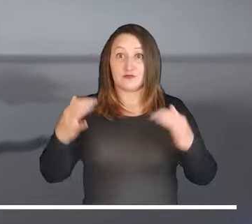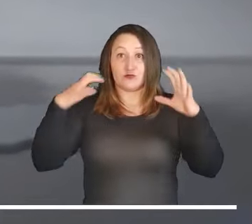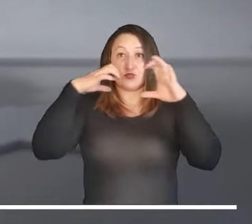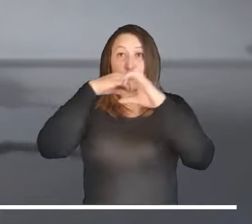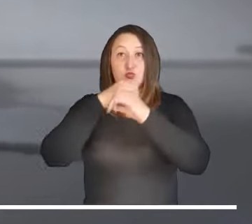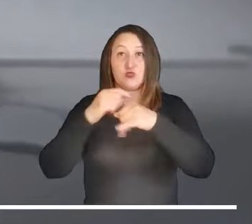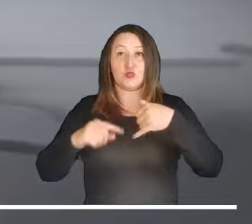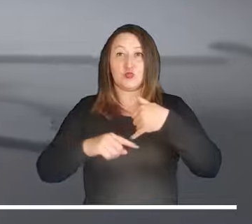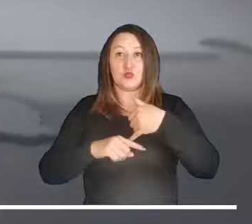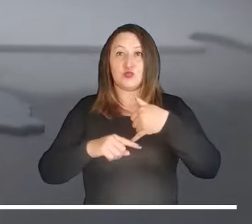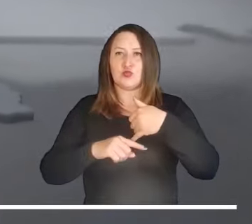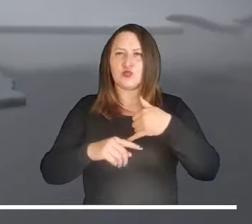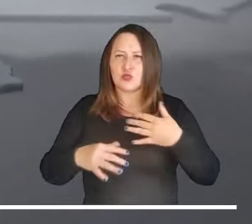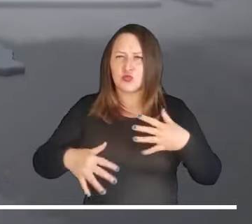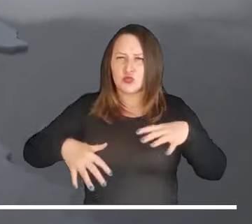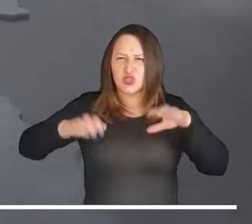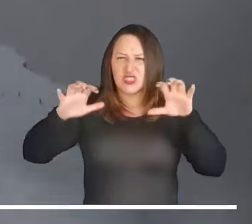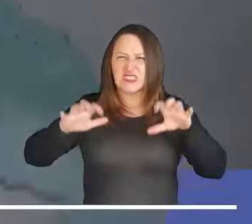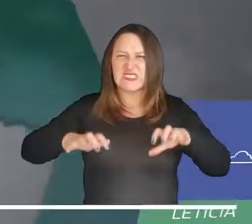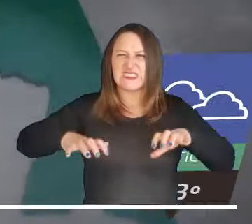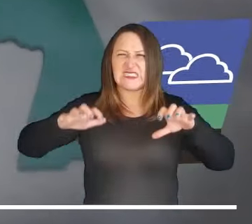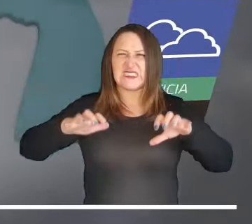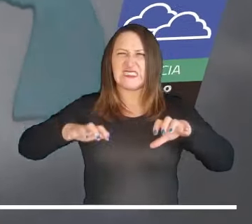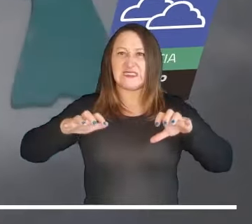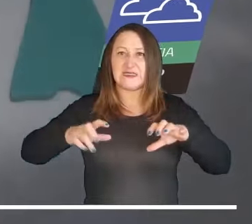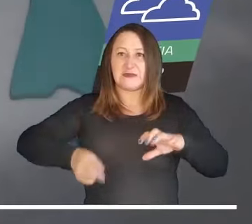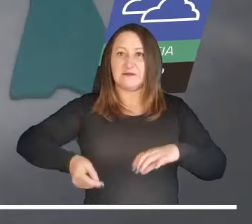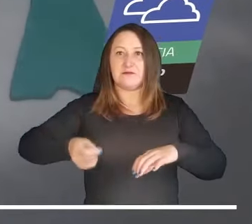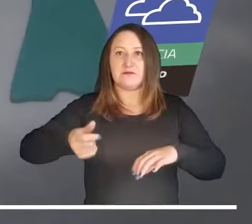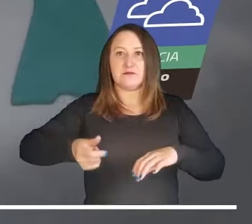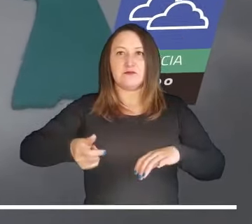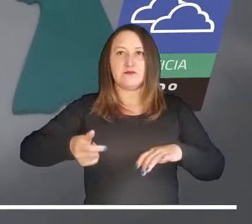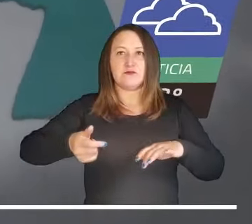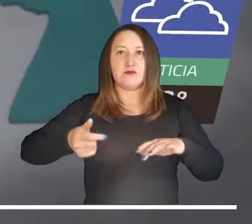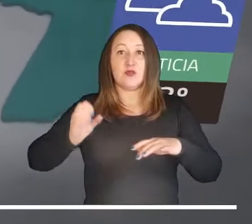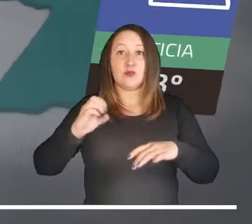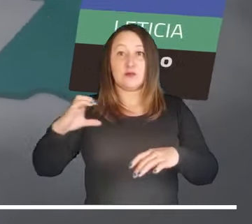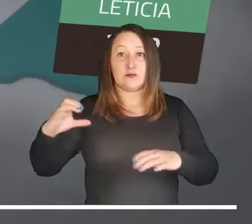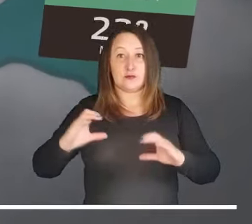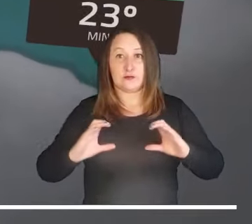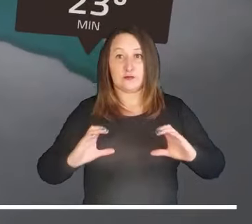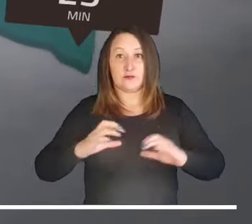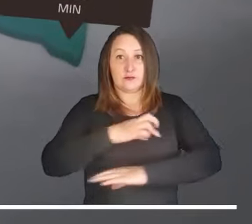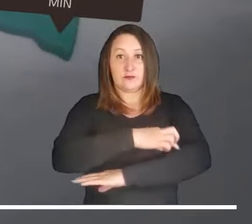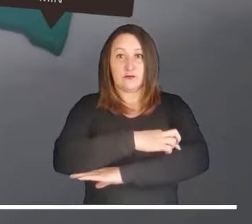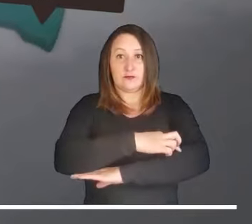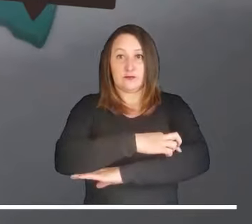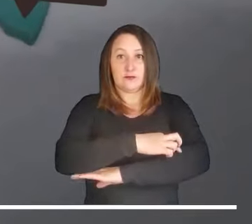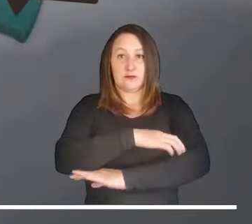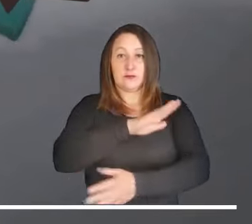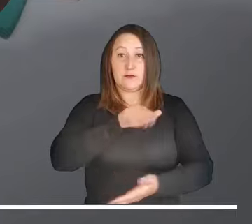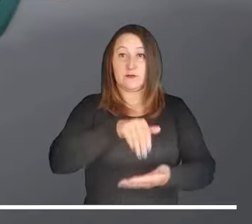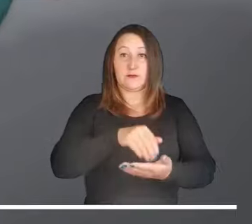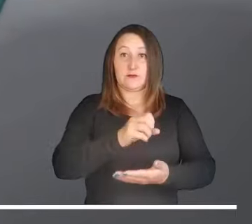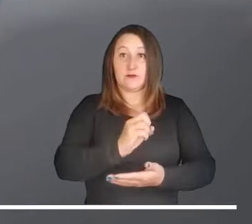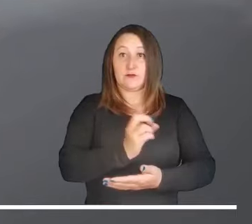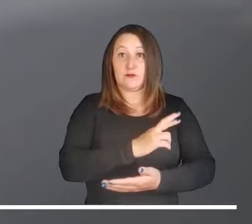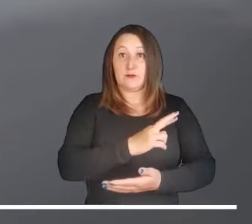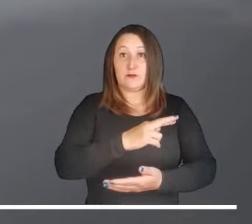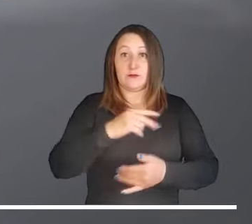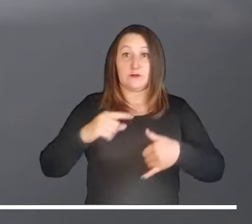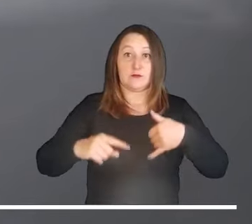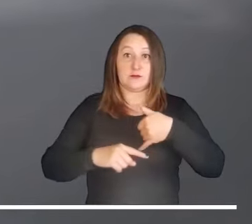Guainía. La noche amazónica estará sometida a las lluvias intensas en el occidente de